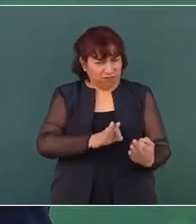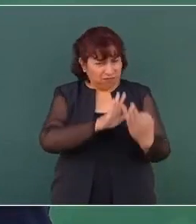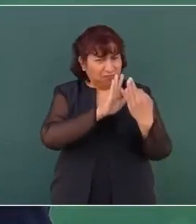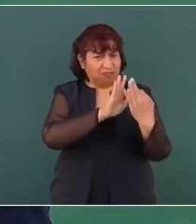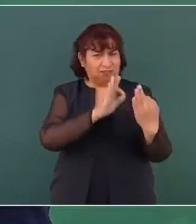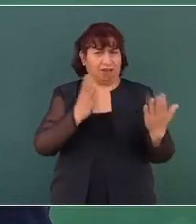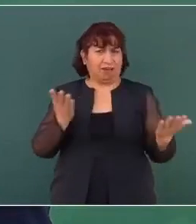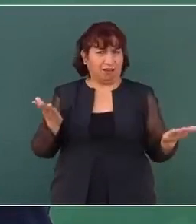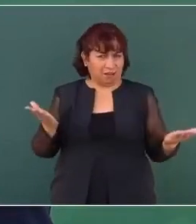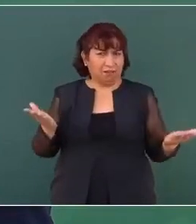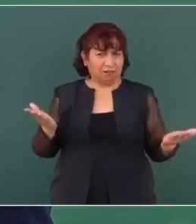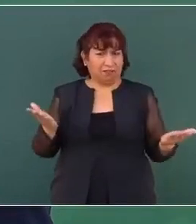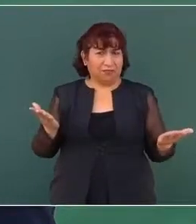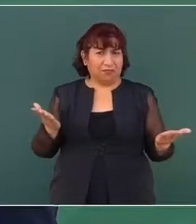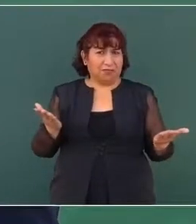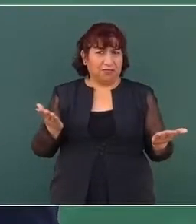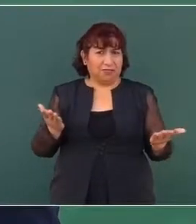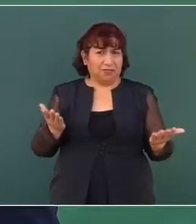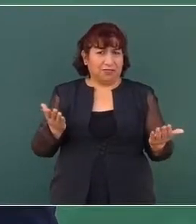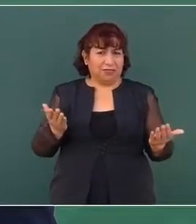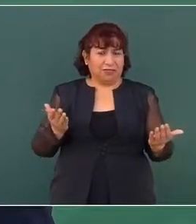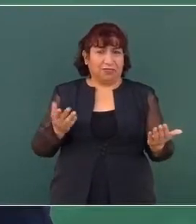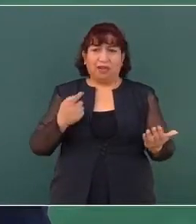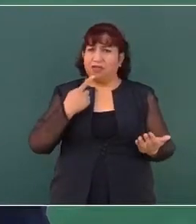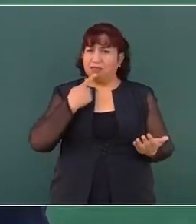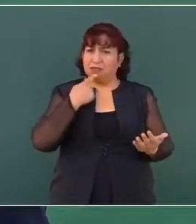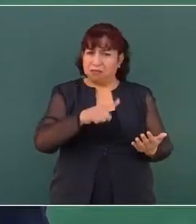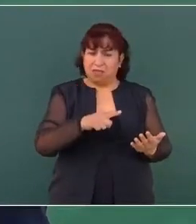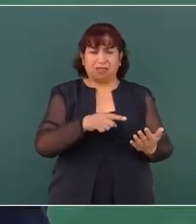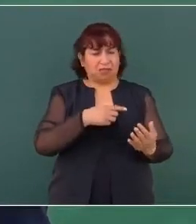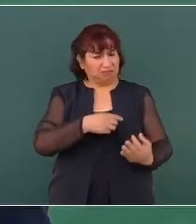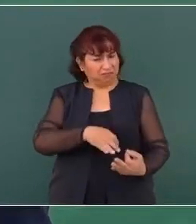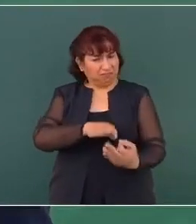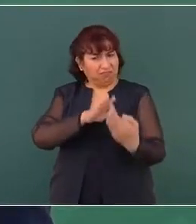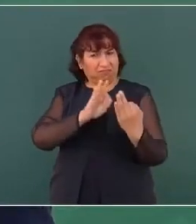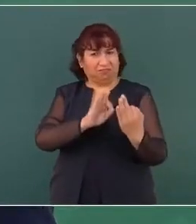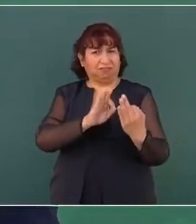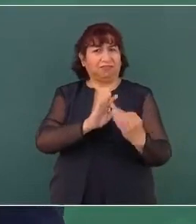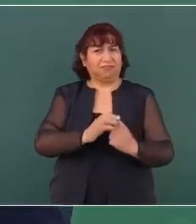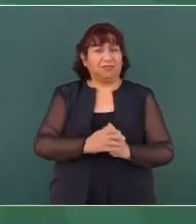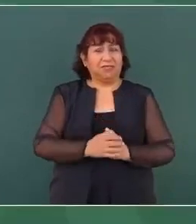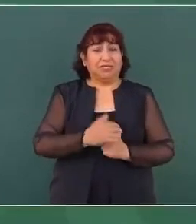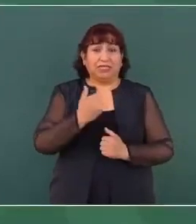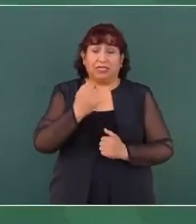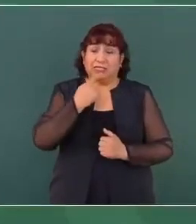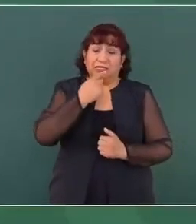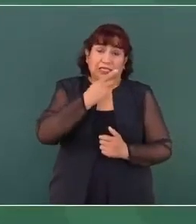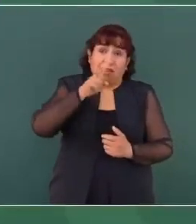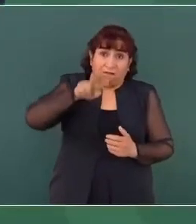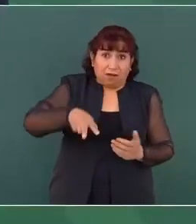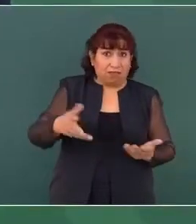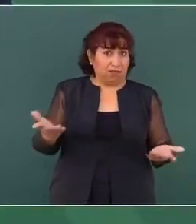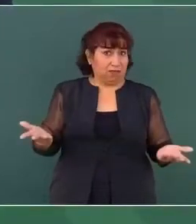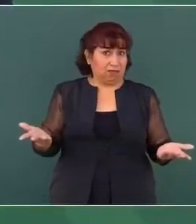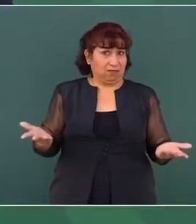la denuncia y que dijera la verdad.